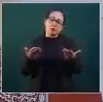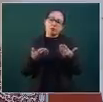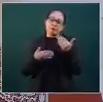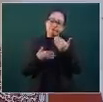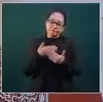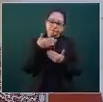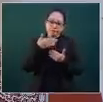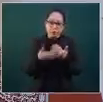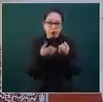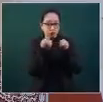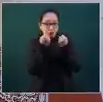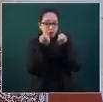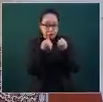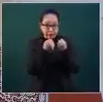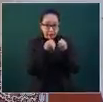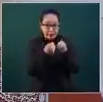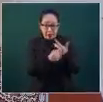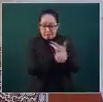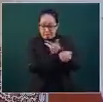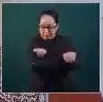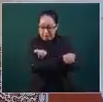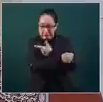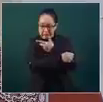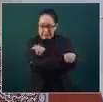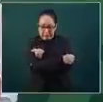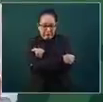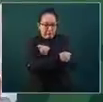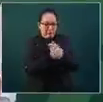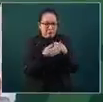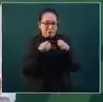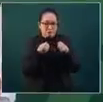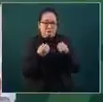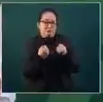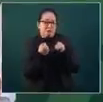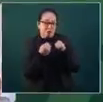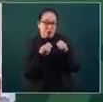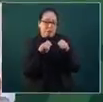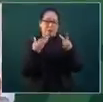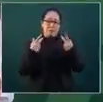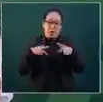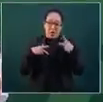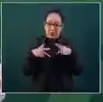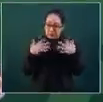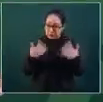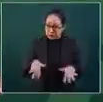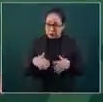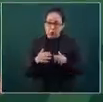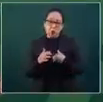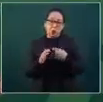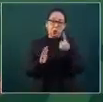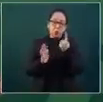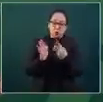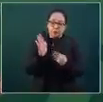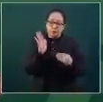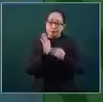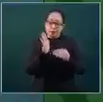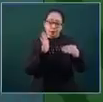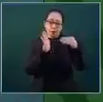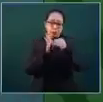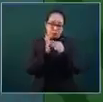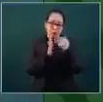que nunca. Hemos pasado de un millón de aplicaciones de vacunas